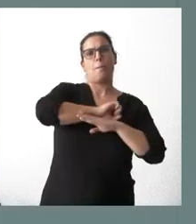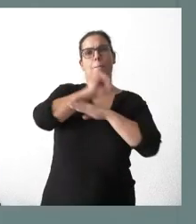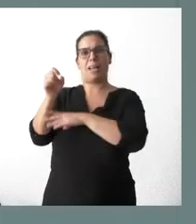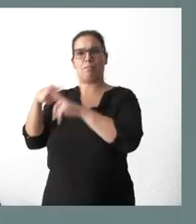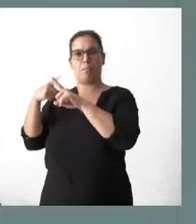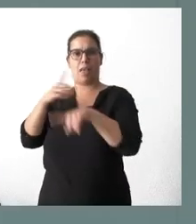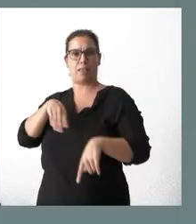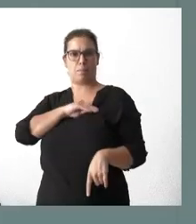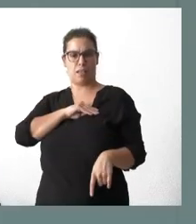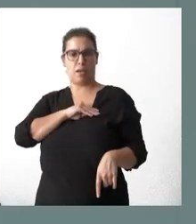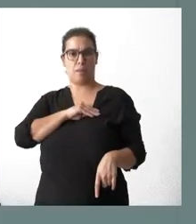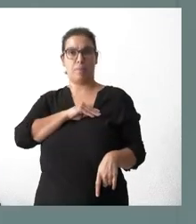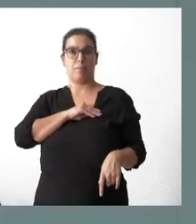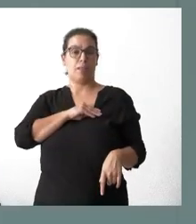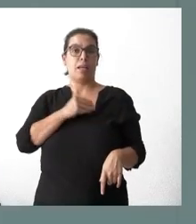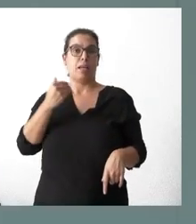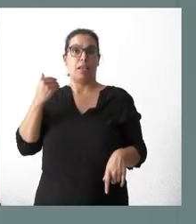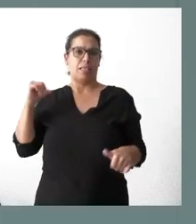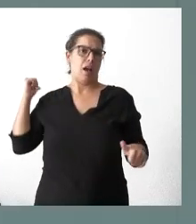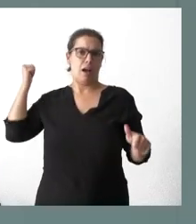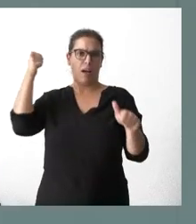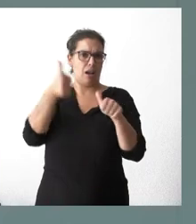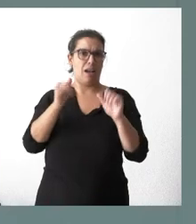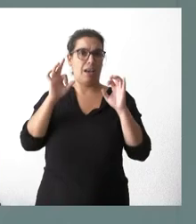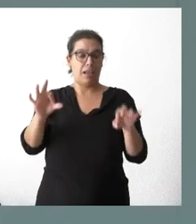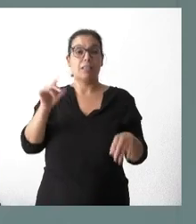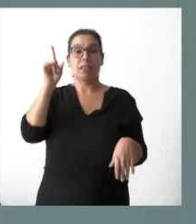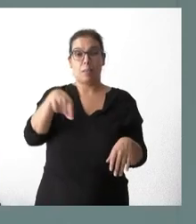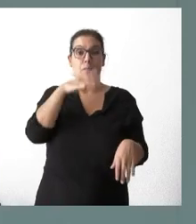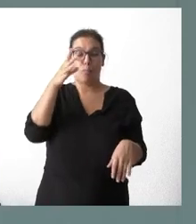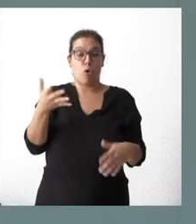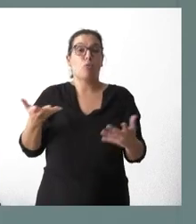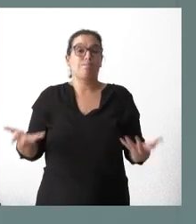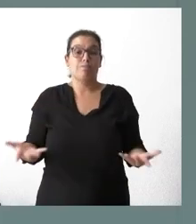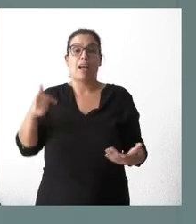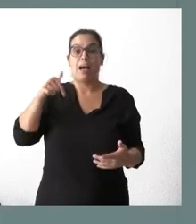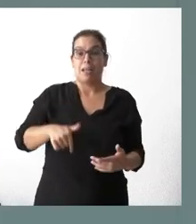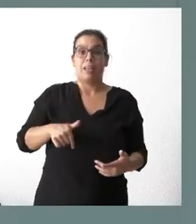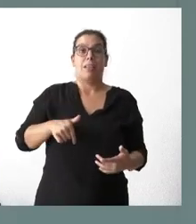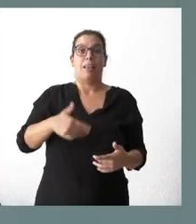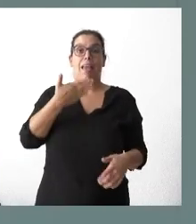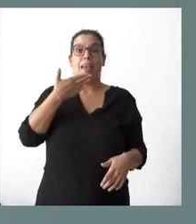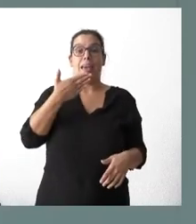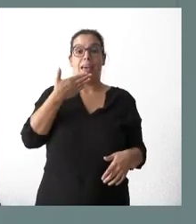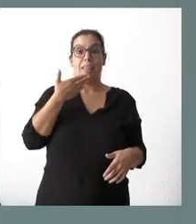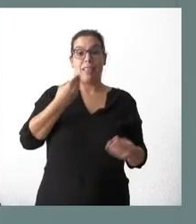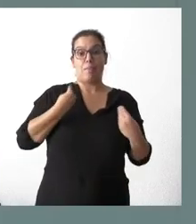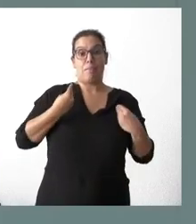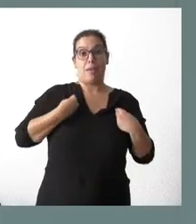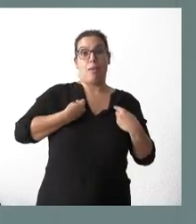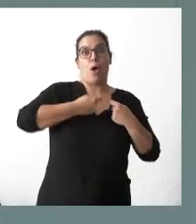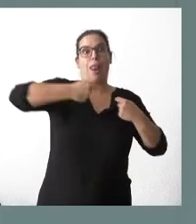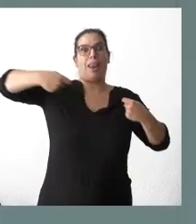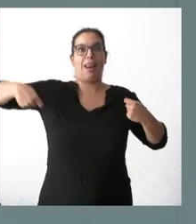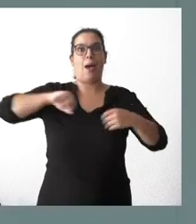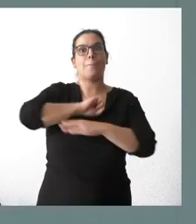española, lo viene siendo desde hace bastante tiempo y tiene que ver también con el hecho cierto de que tenemos más esperanza de vida que la media española. Parece